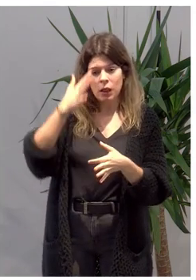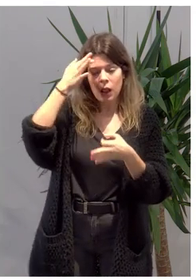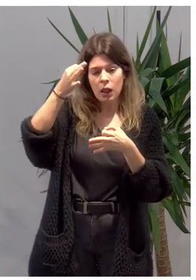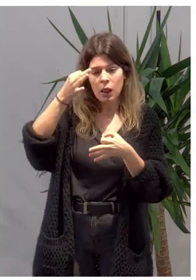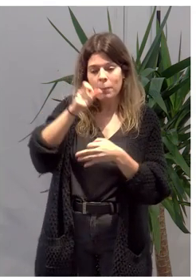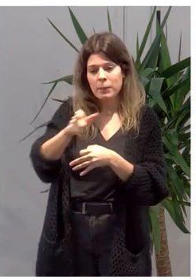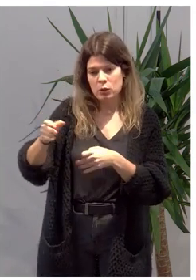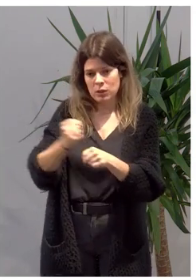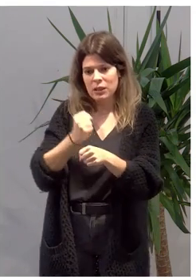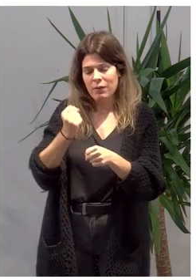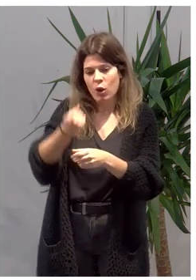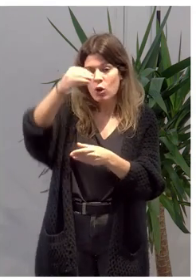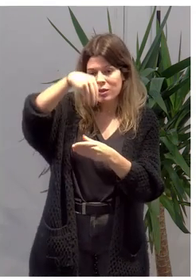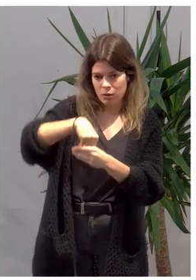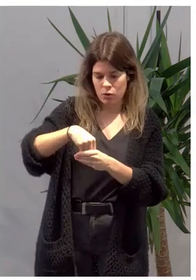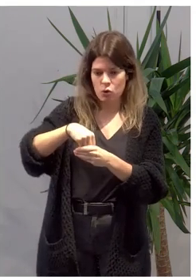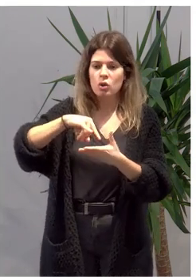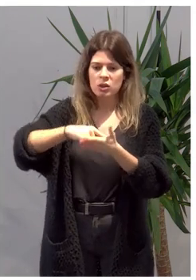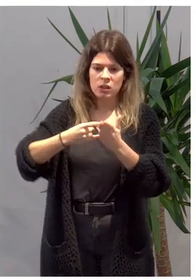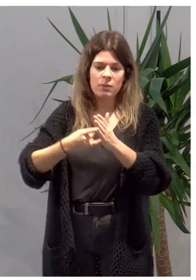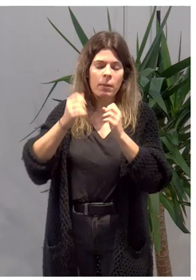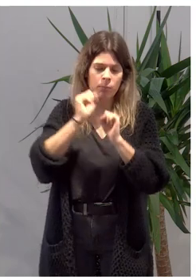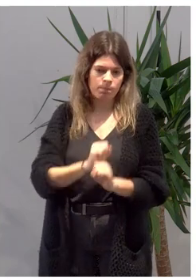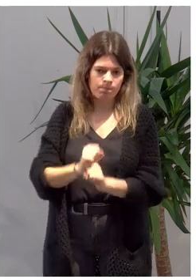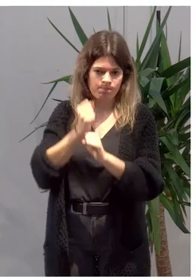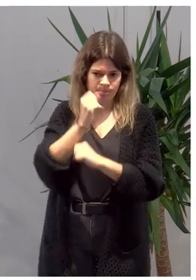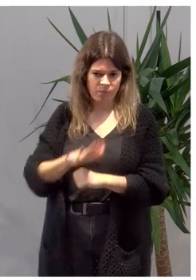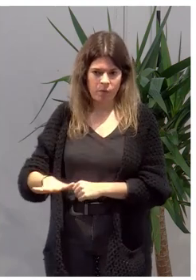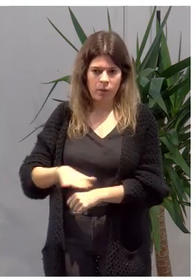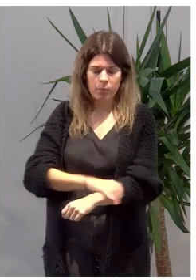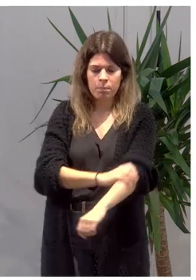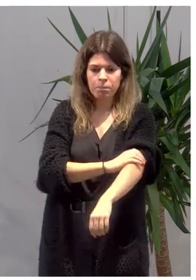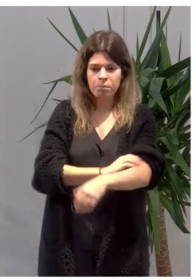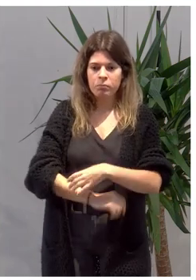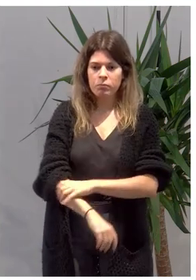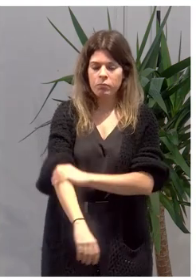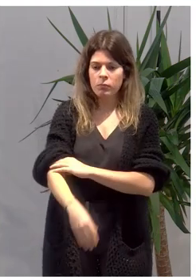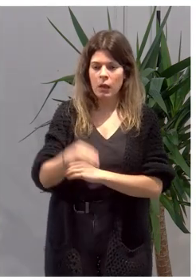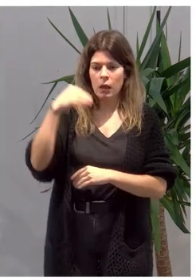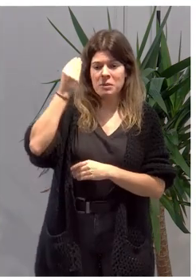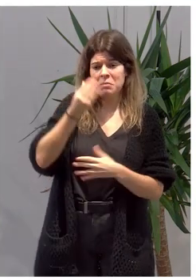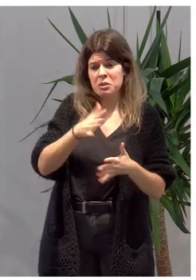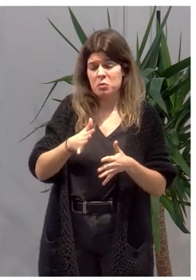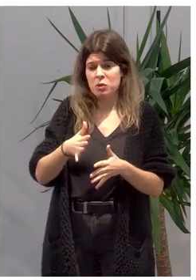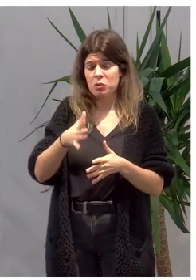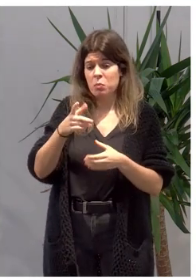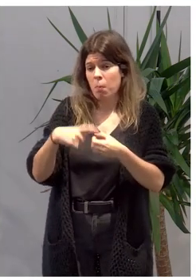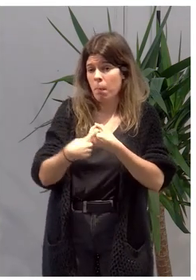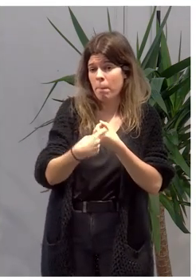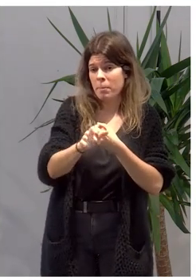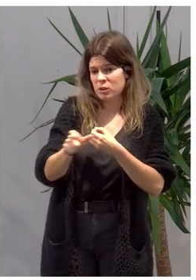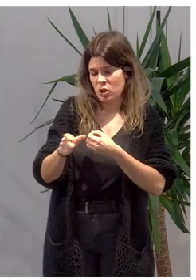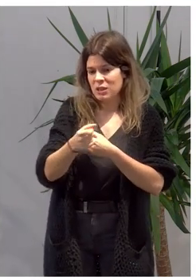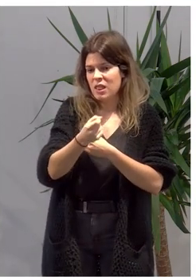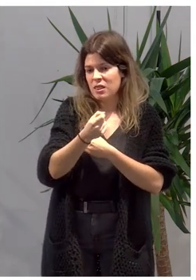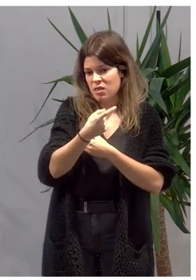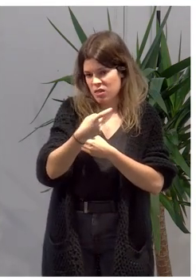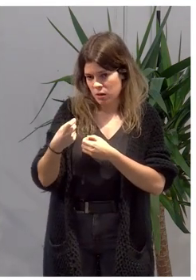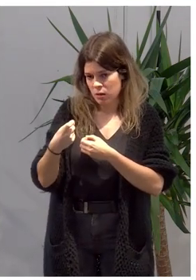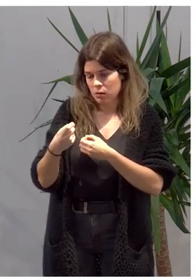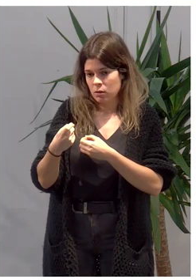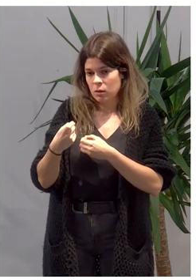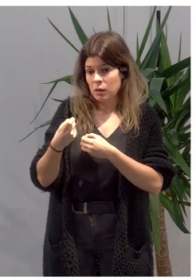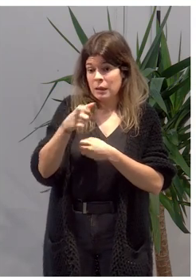que estéis trabajando en el sistema de protección a la infancia. Está pensado para unas 100 personas. Y los